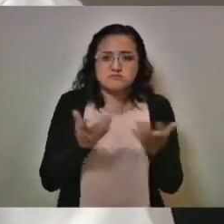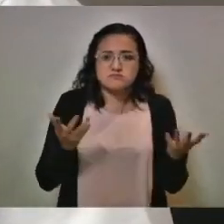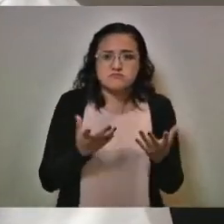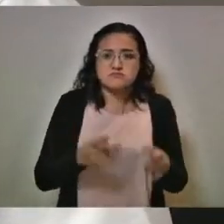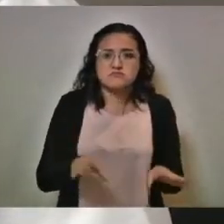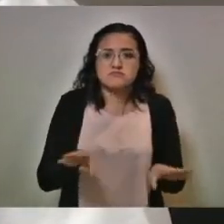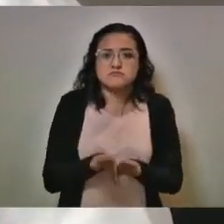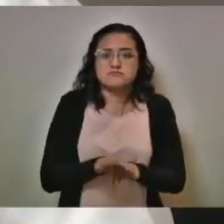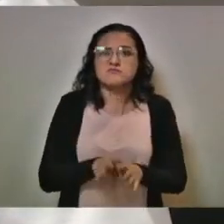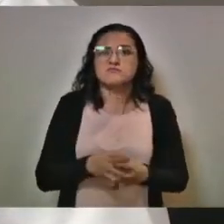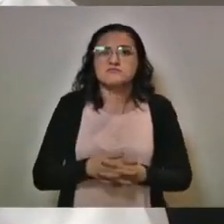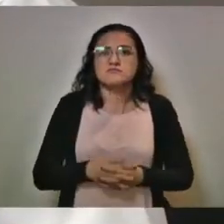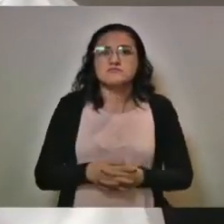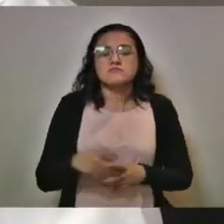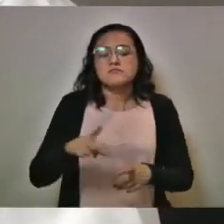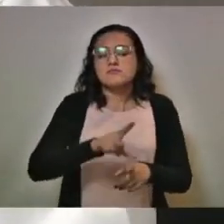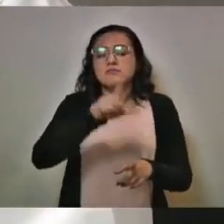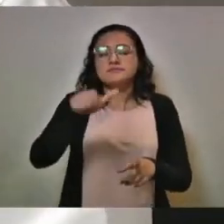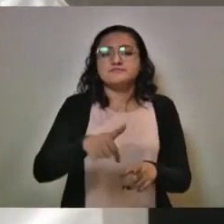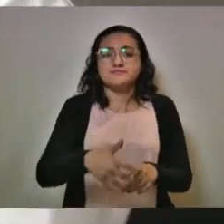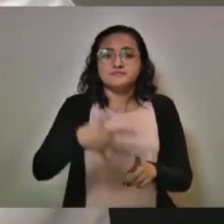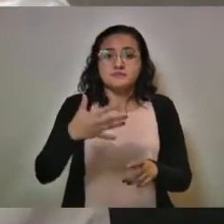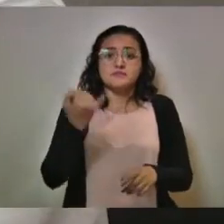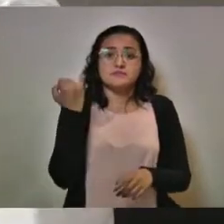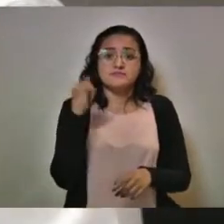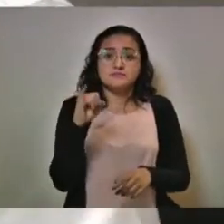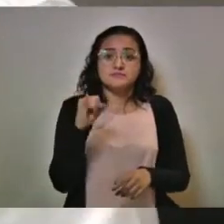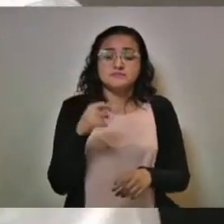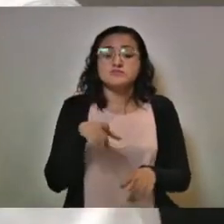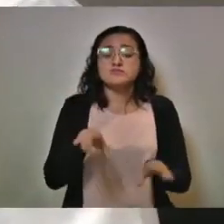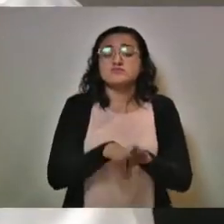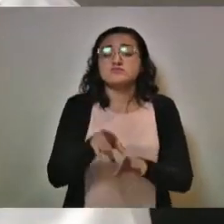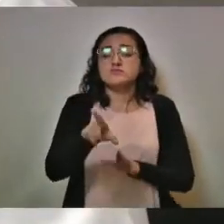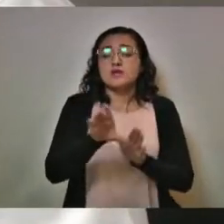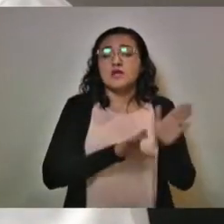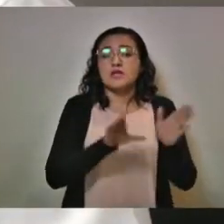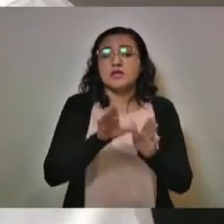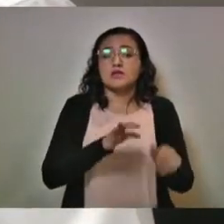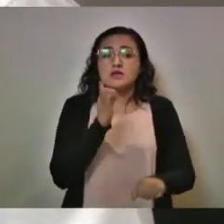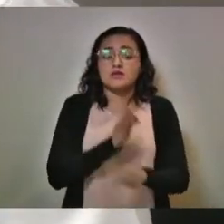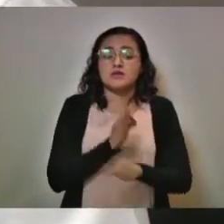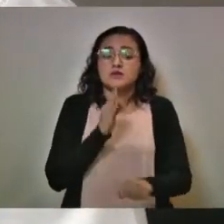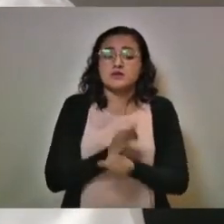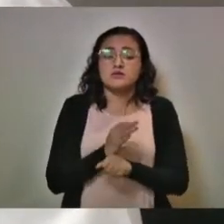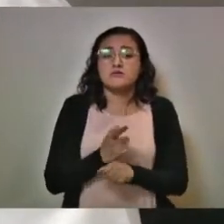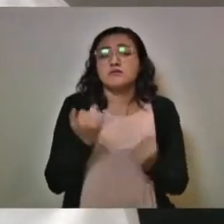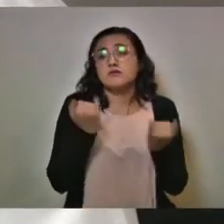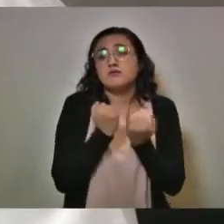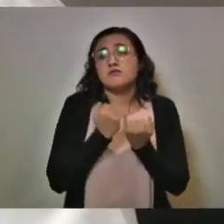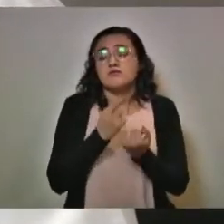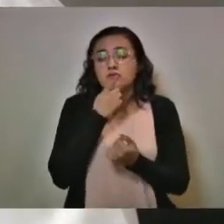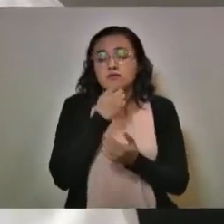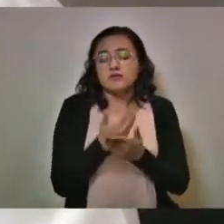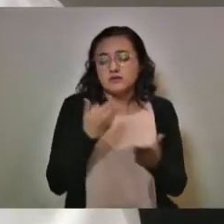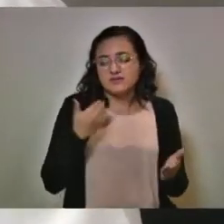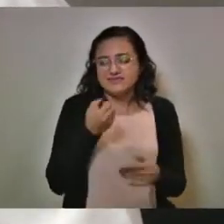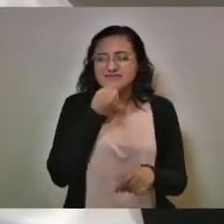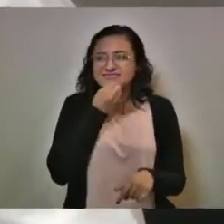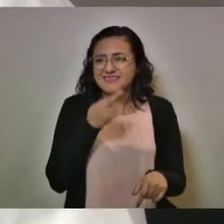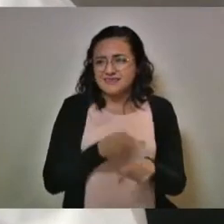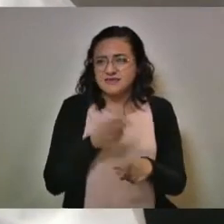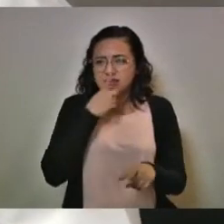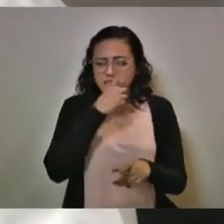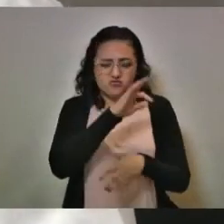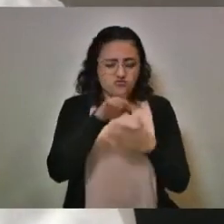será en su momento, después del 15 de junio, de acuerdo al calendario y las condiciones que acaba de mencionar la Secretaría,